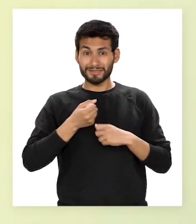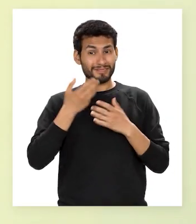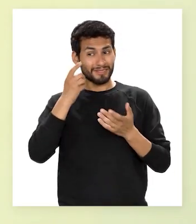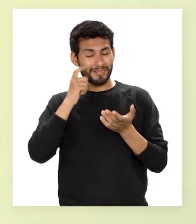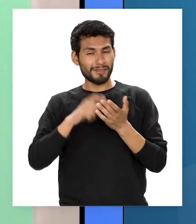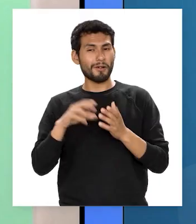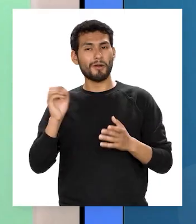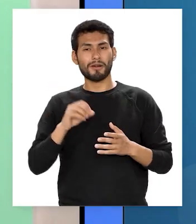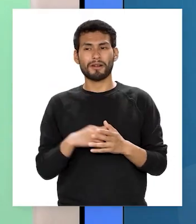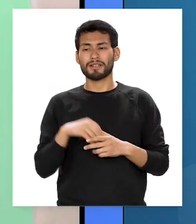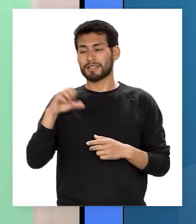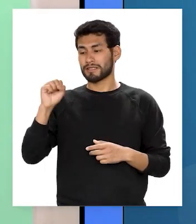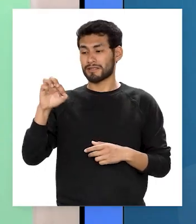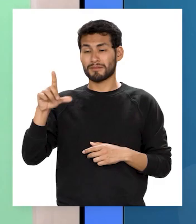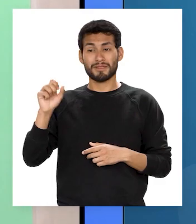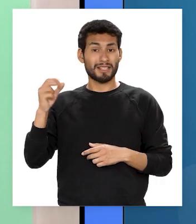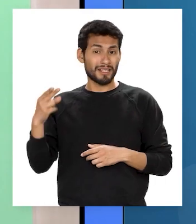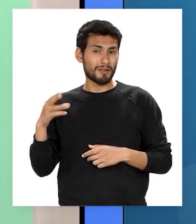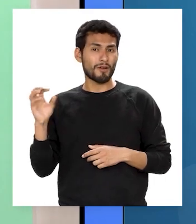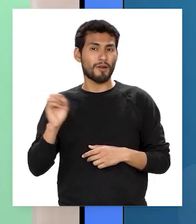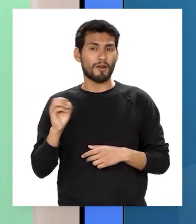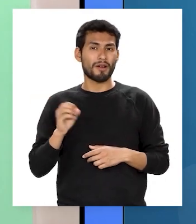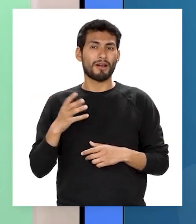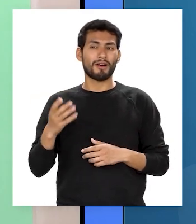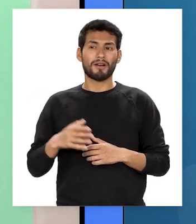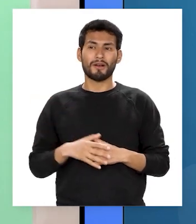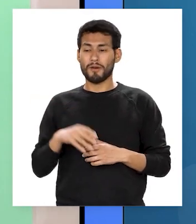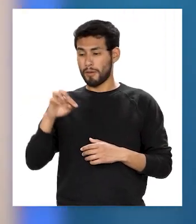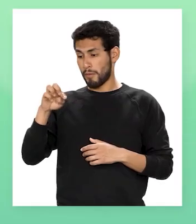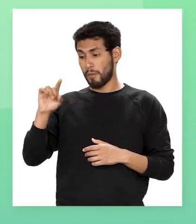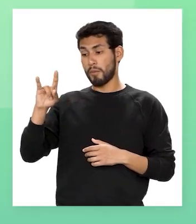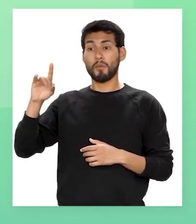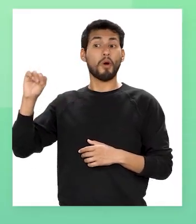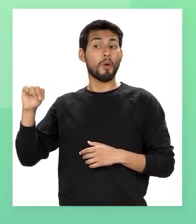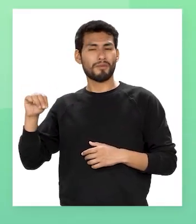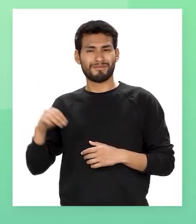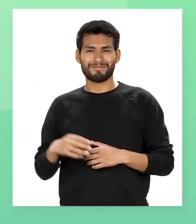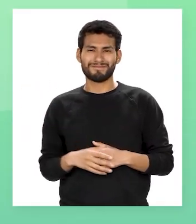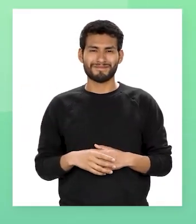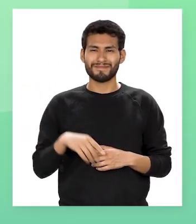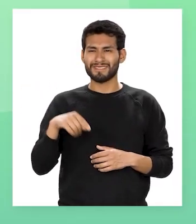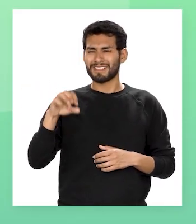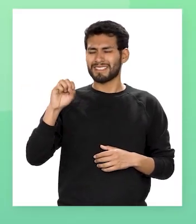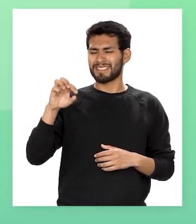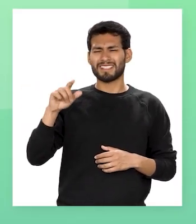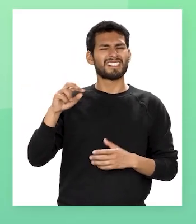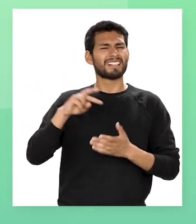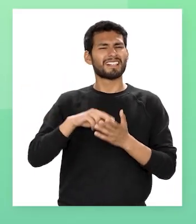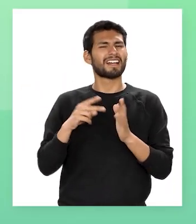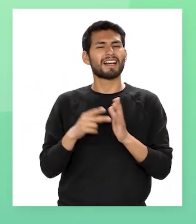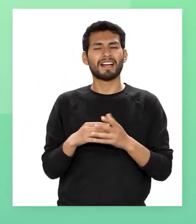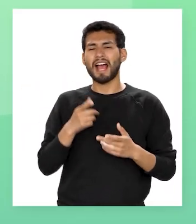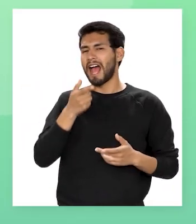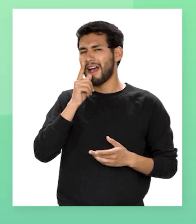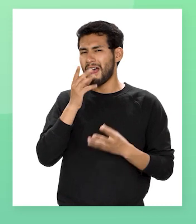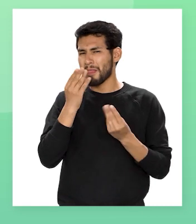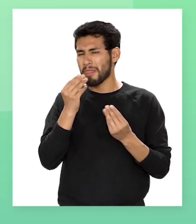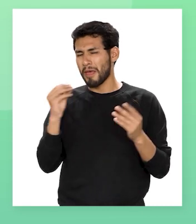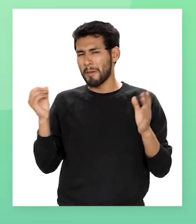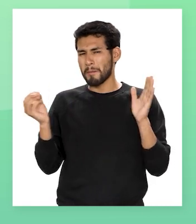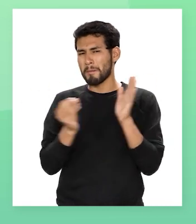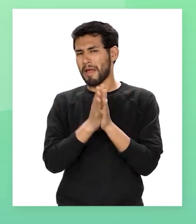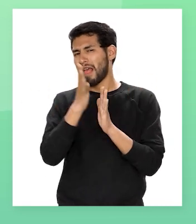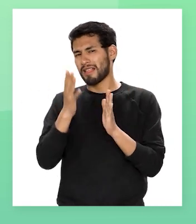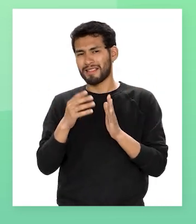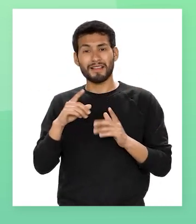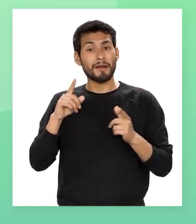Como splash O boom La primera de ellas se usa para referirse a líquidos que salpican